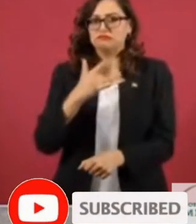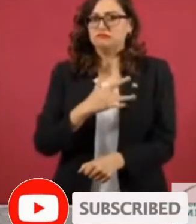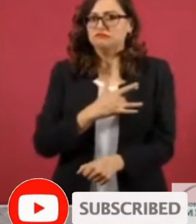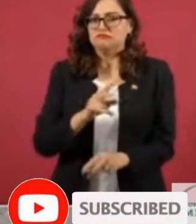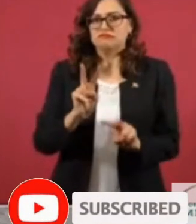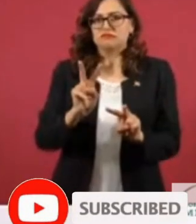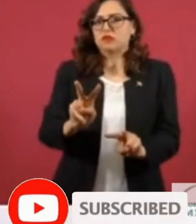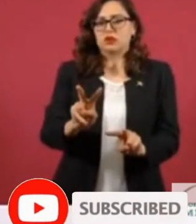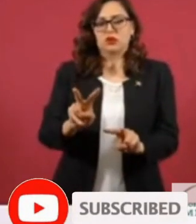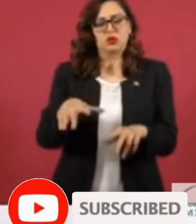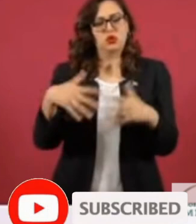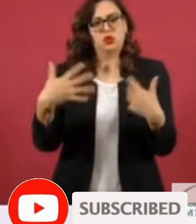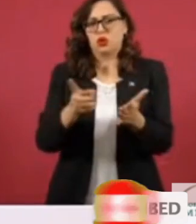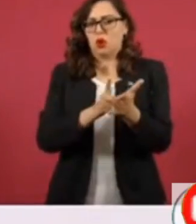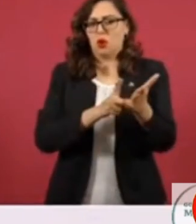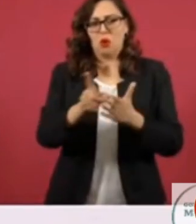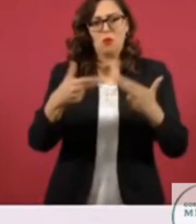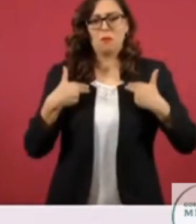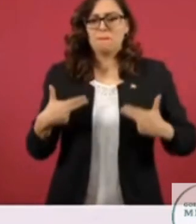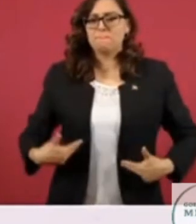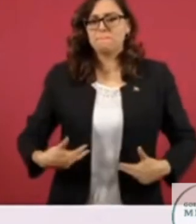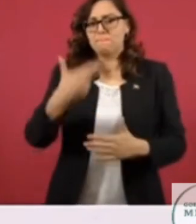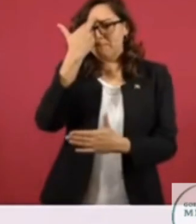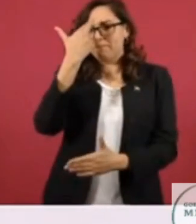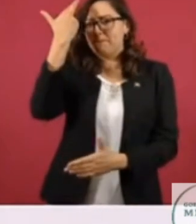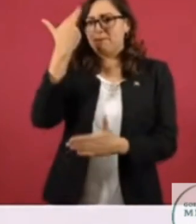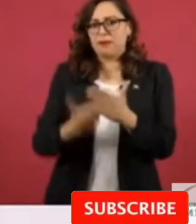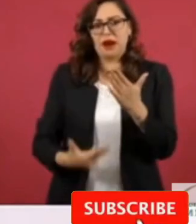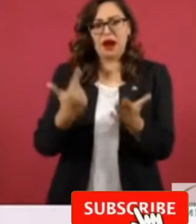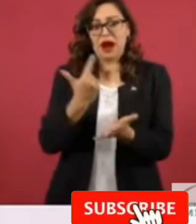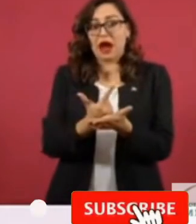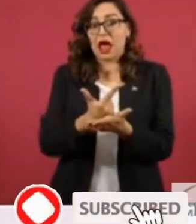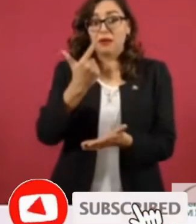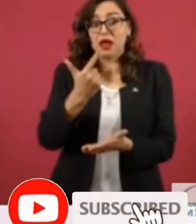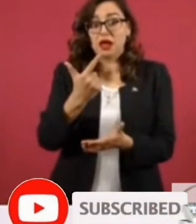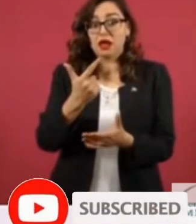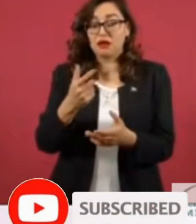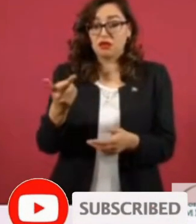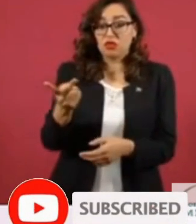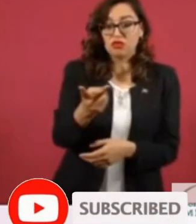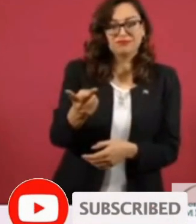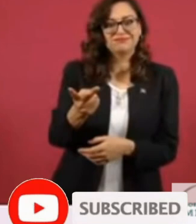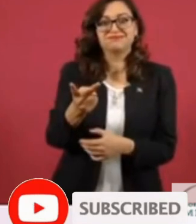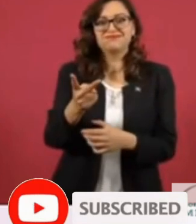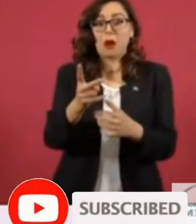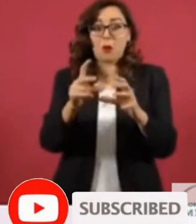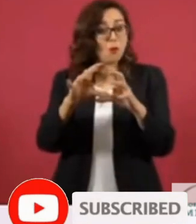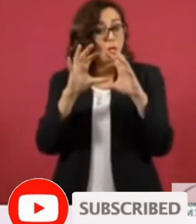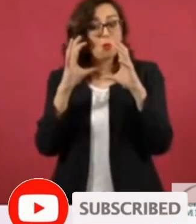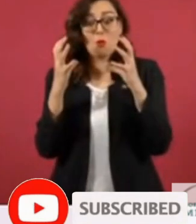humanos, sociales y económicos de todo el orbe. Es por eso